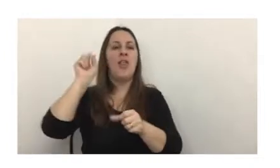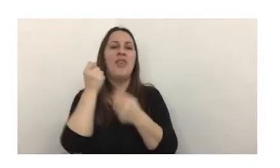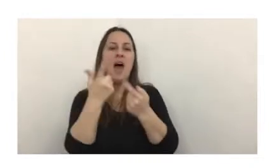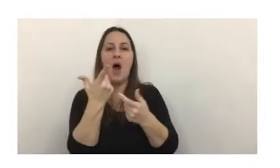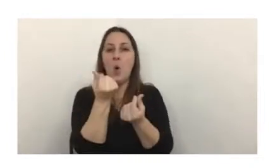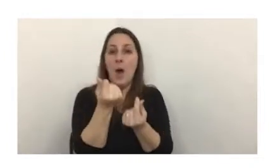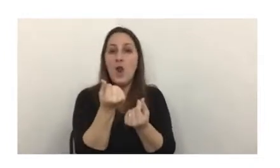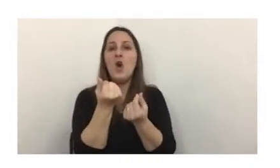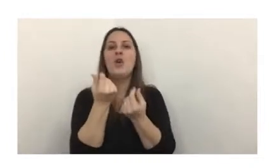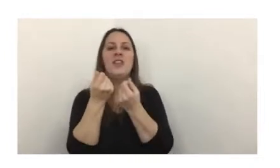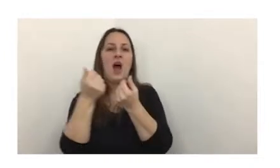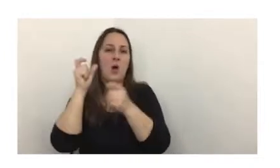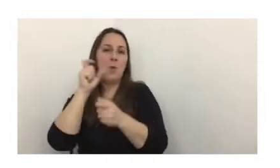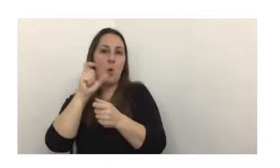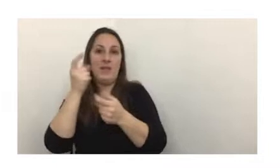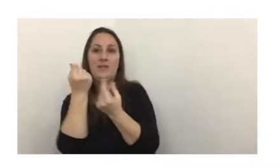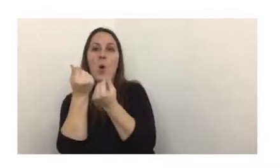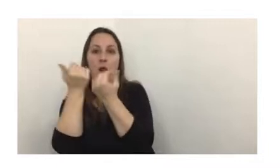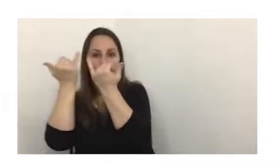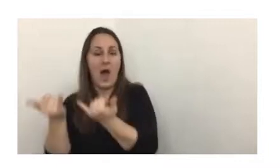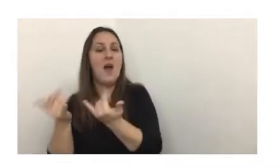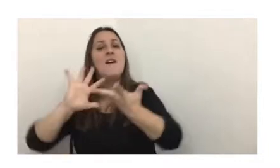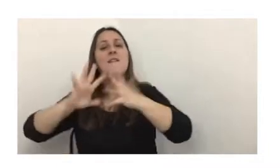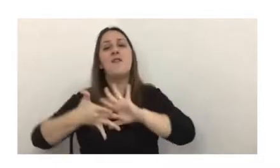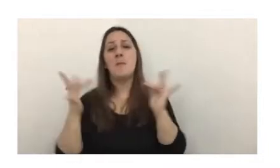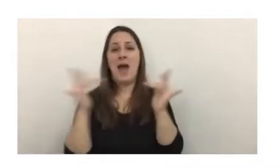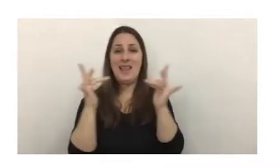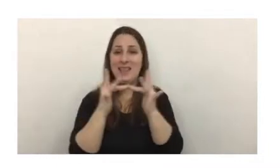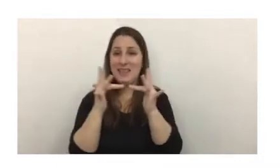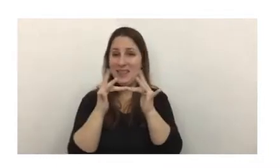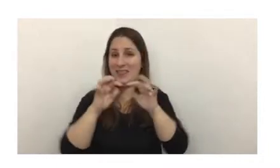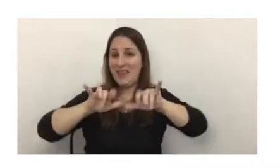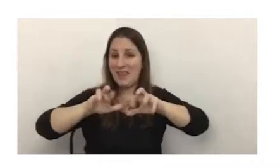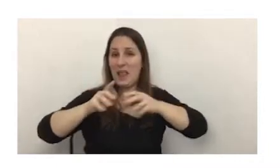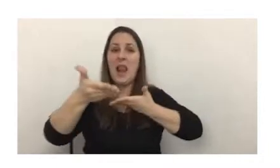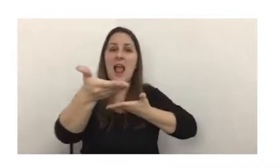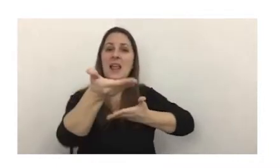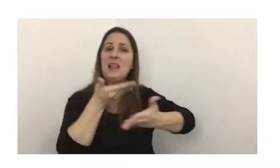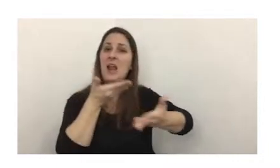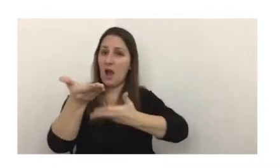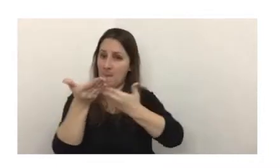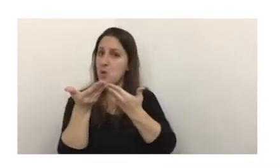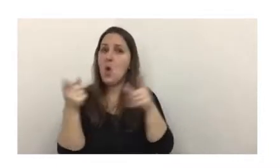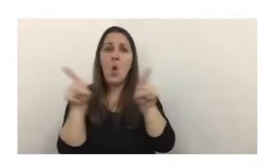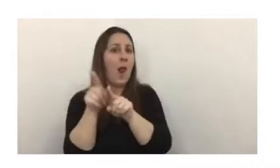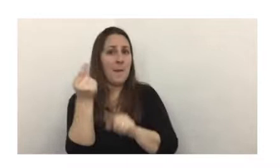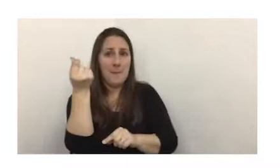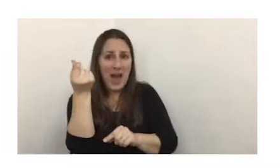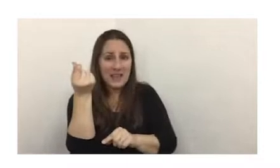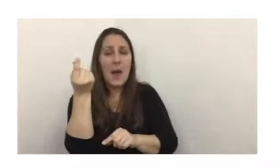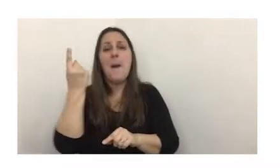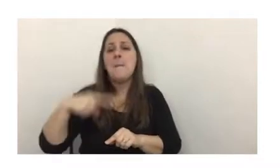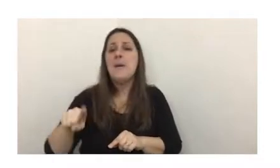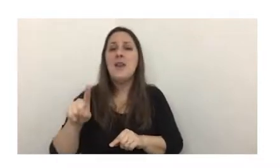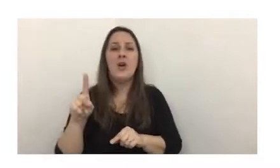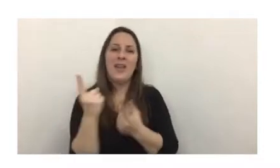el uso como una unidad de cuenta. Es un medio digital de intercambio que cumple con las funciones de una moneda, pero que es algo